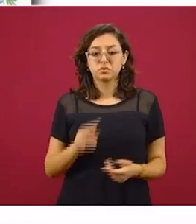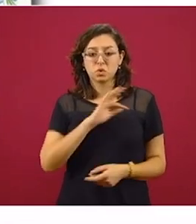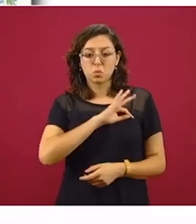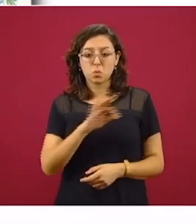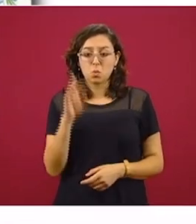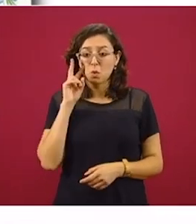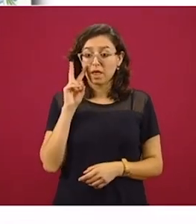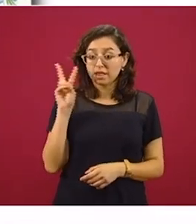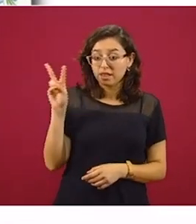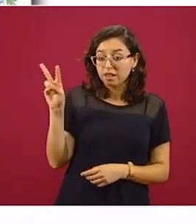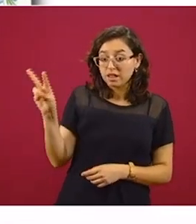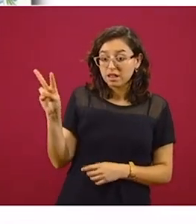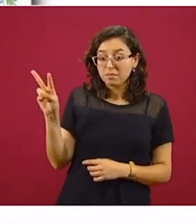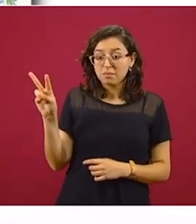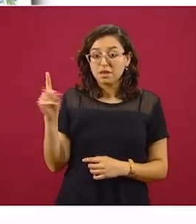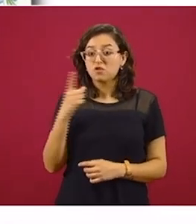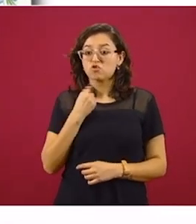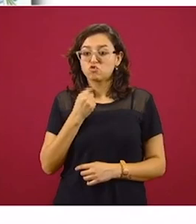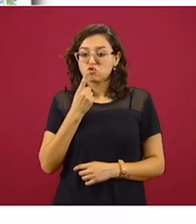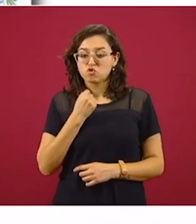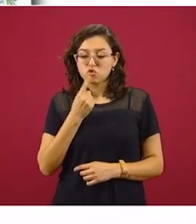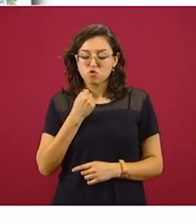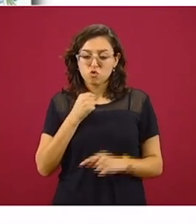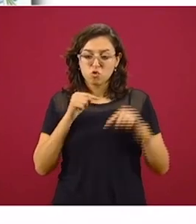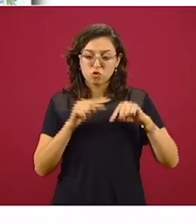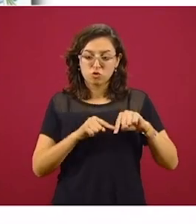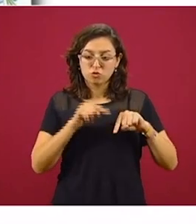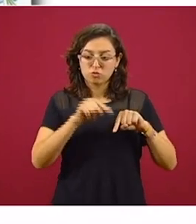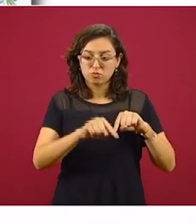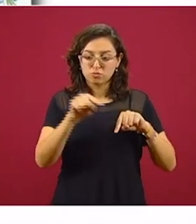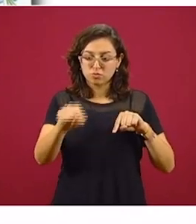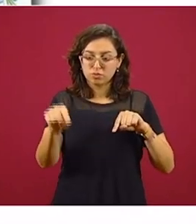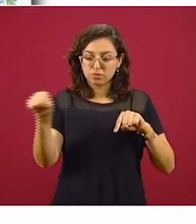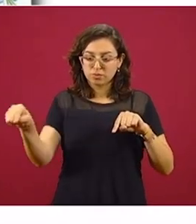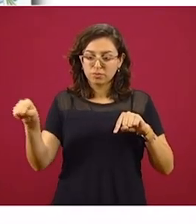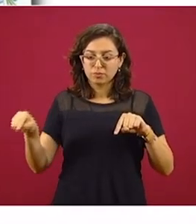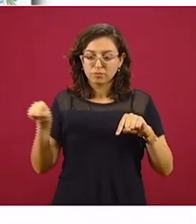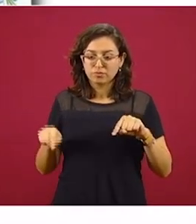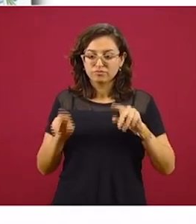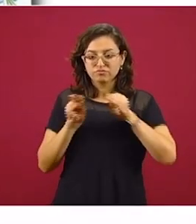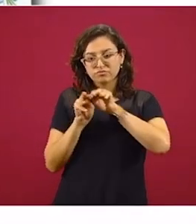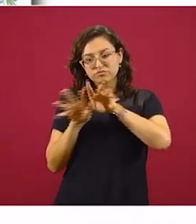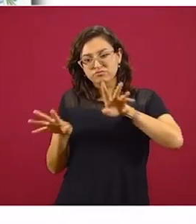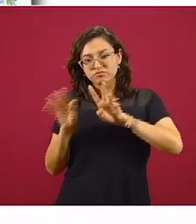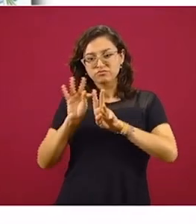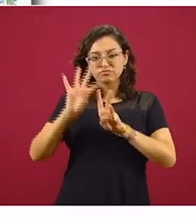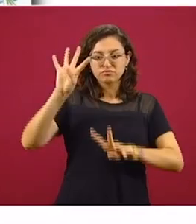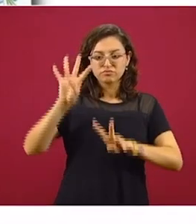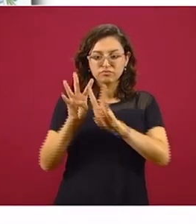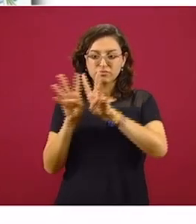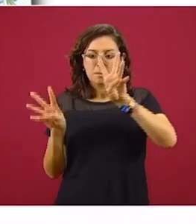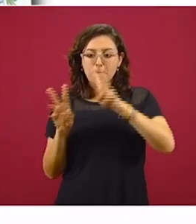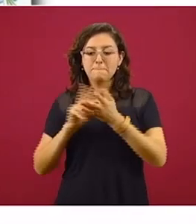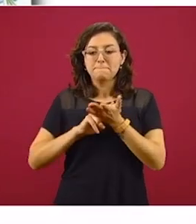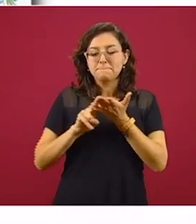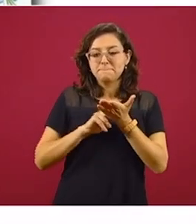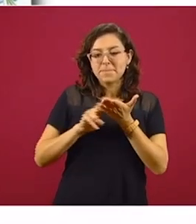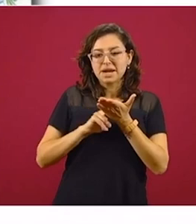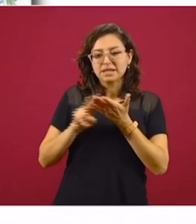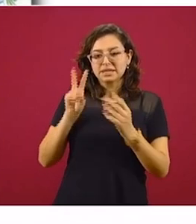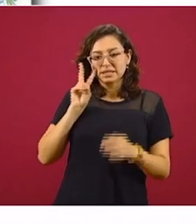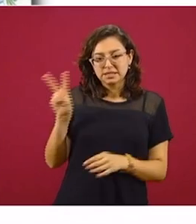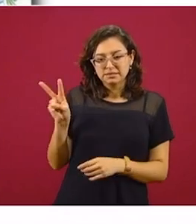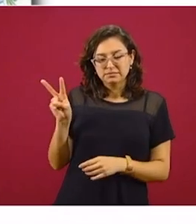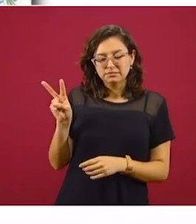ustedes ven acompañados de estas especies de arañitas que se ven ahí, es